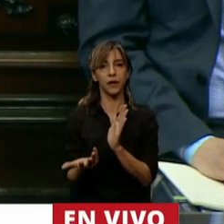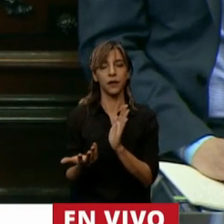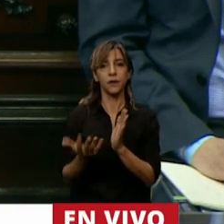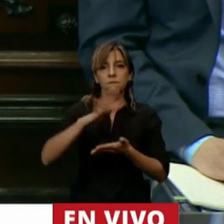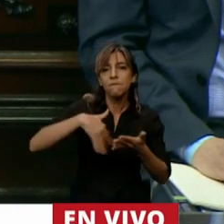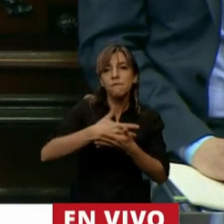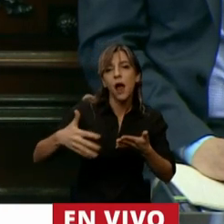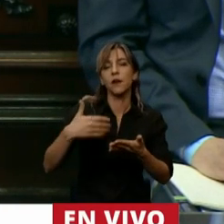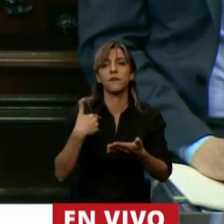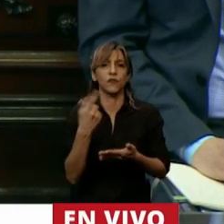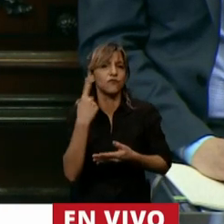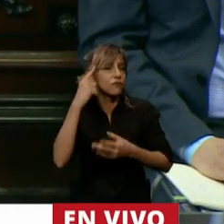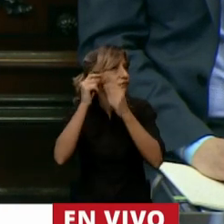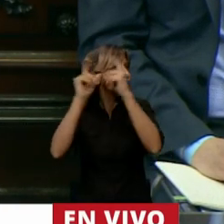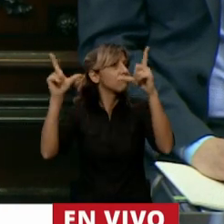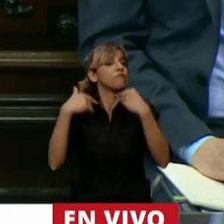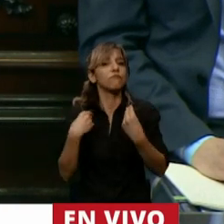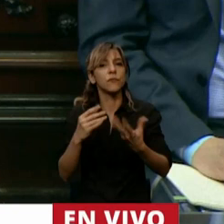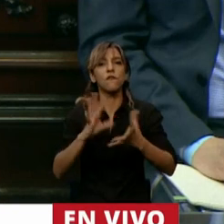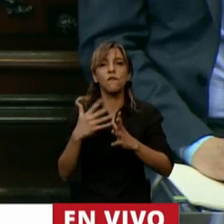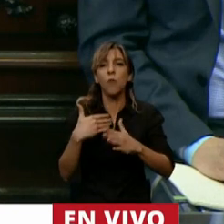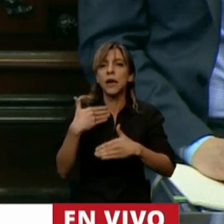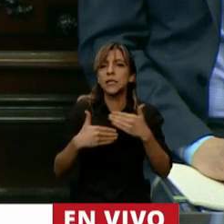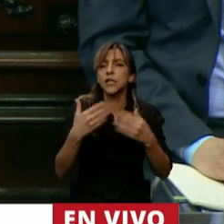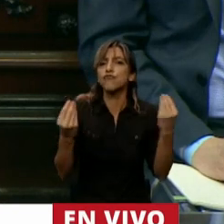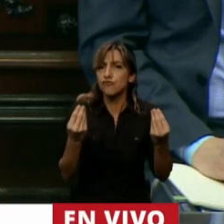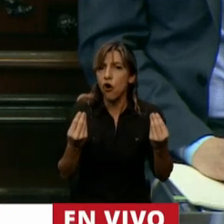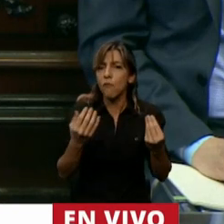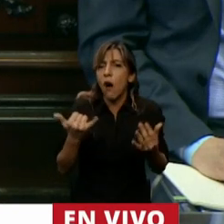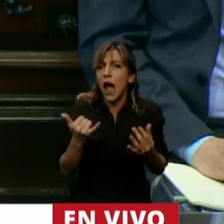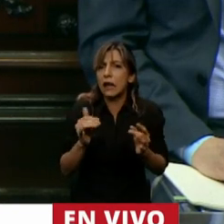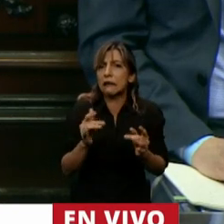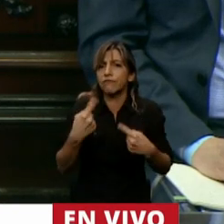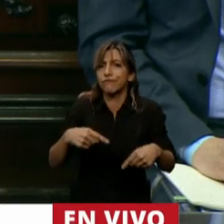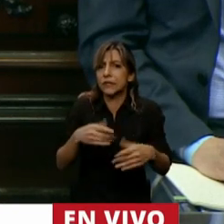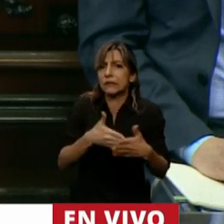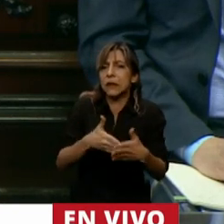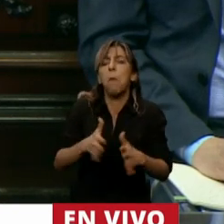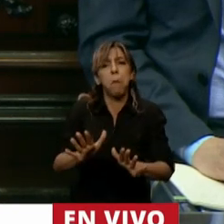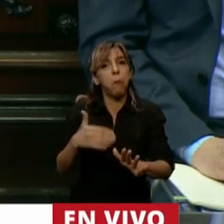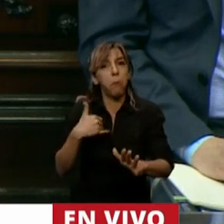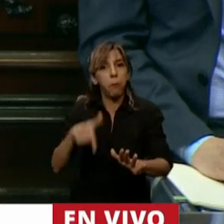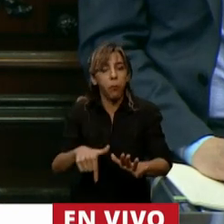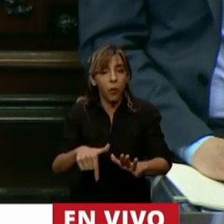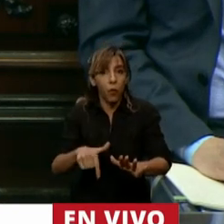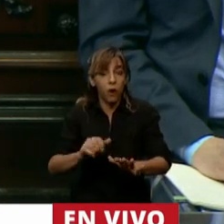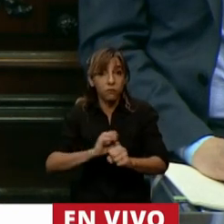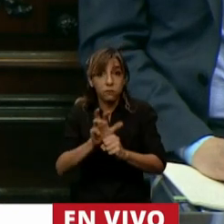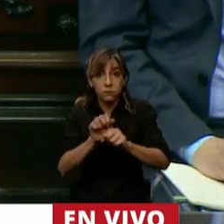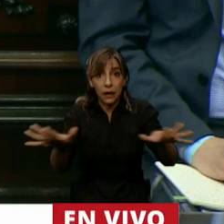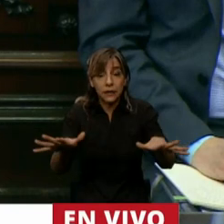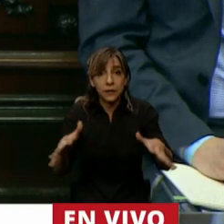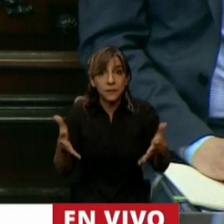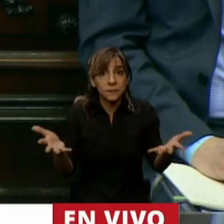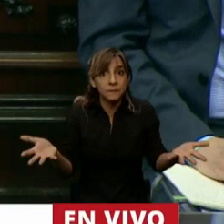que teníamos que avanzar con muchas restricciones ahora con una pandemia como esta y de estas dimensiones tengan presente que